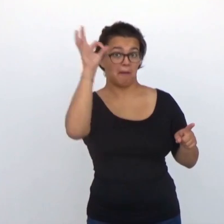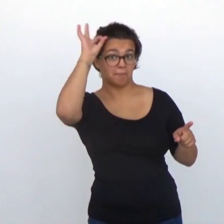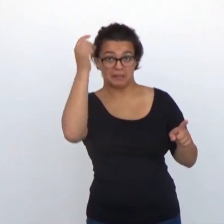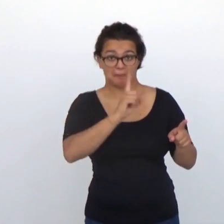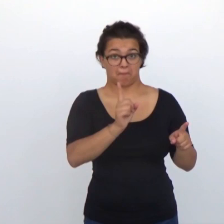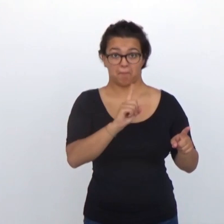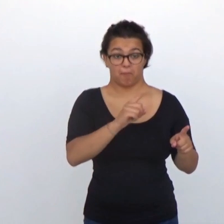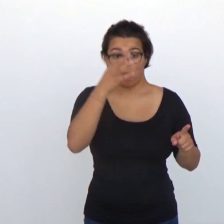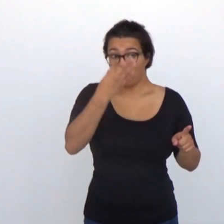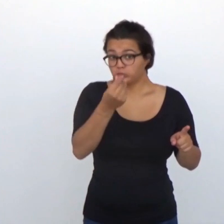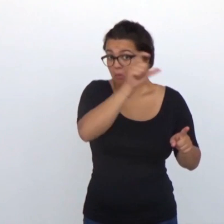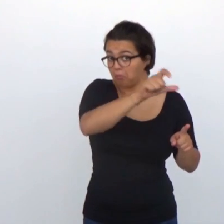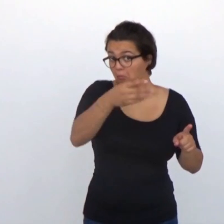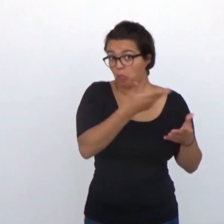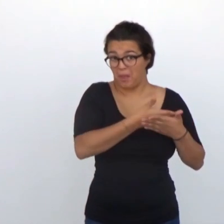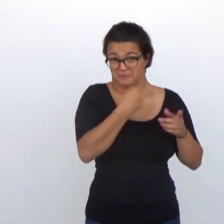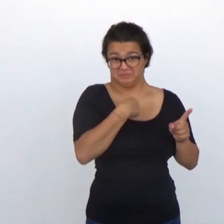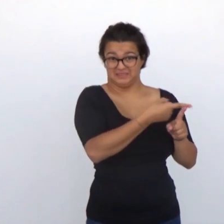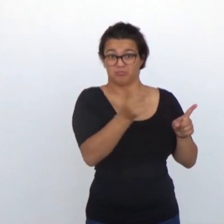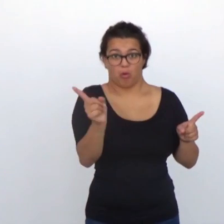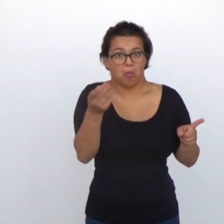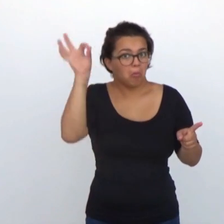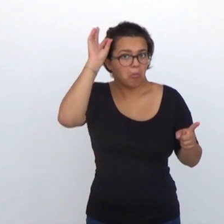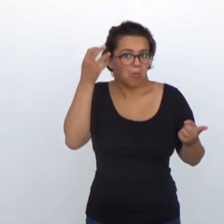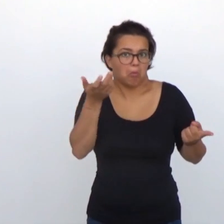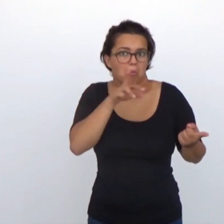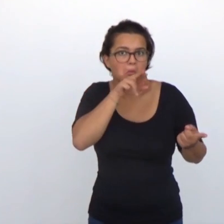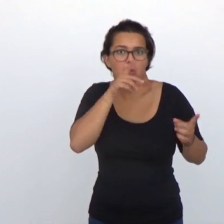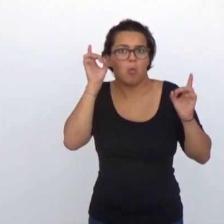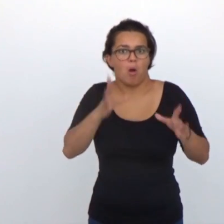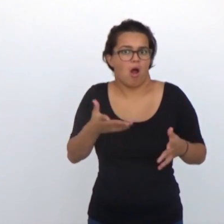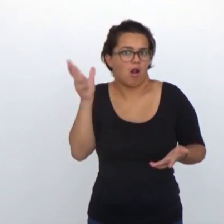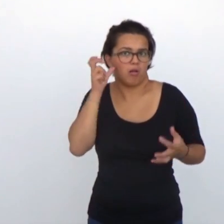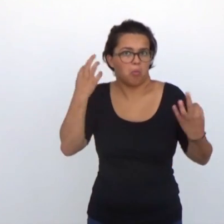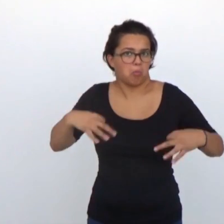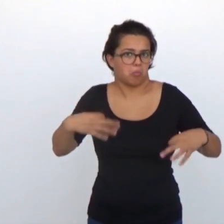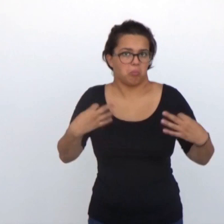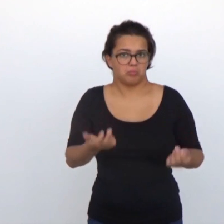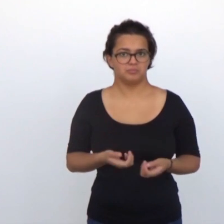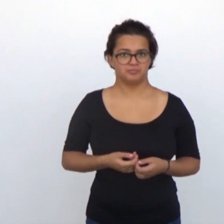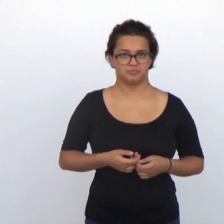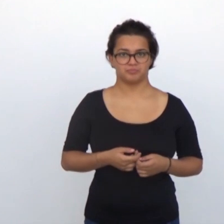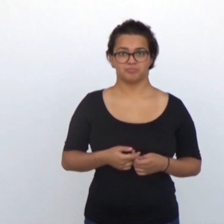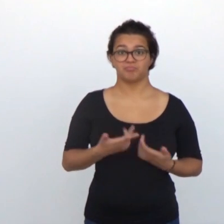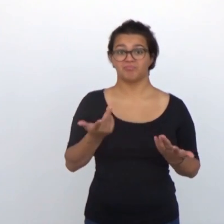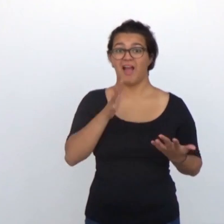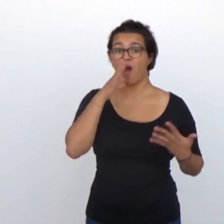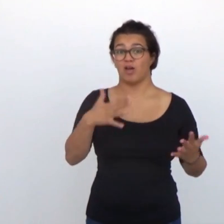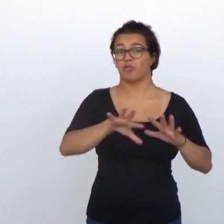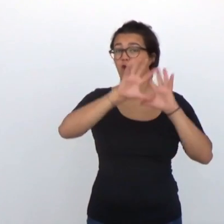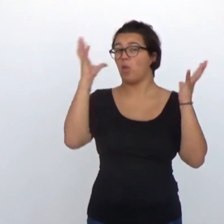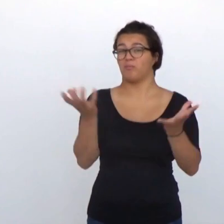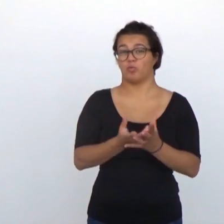ve el propio implante muchos de estos niños pasarían por personas con audición totalmente normal. Hoy hay en todo el mundo